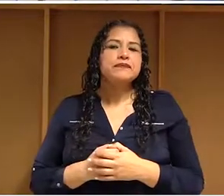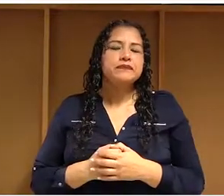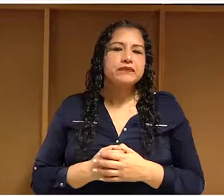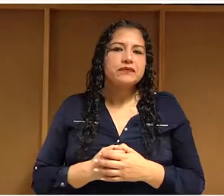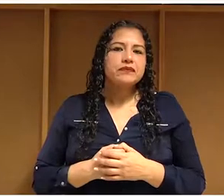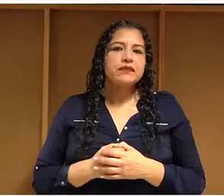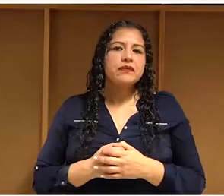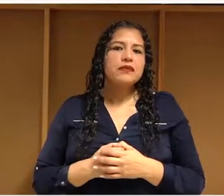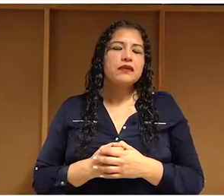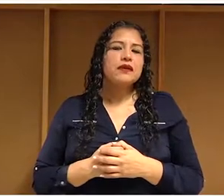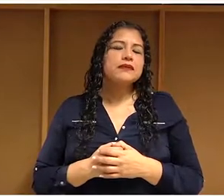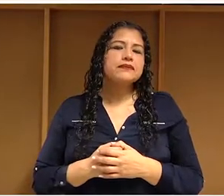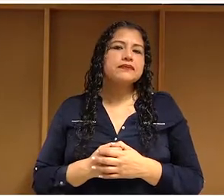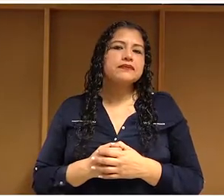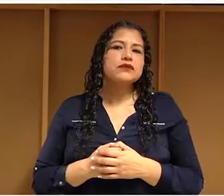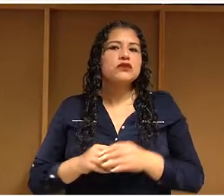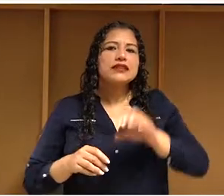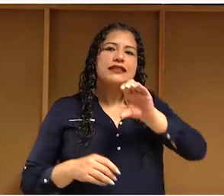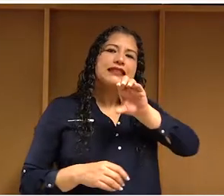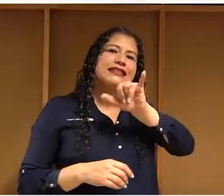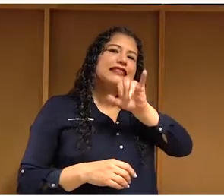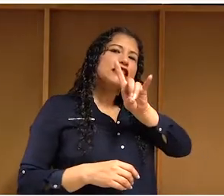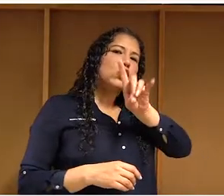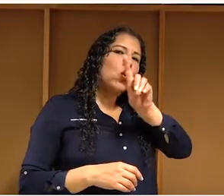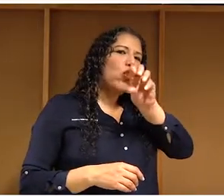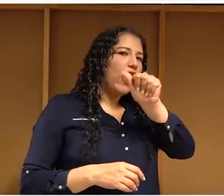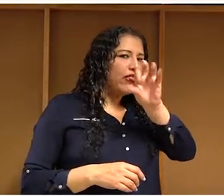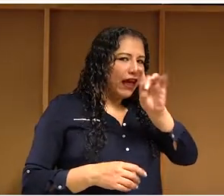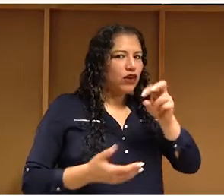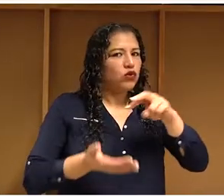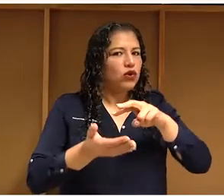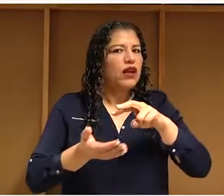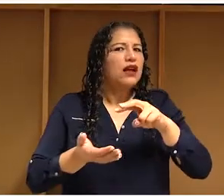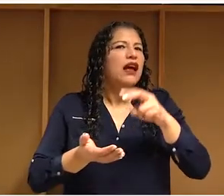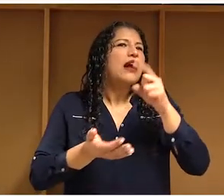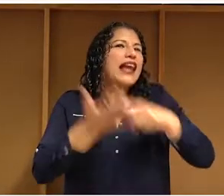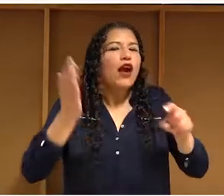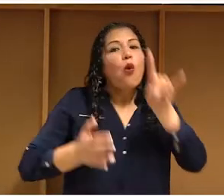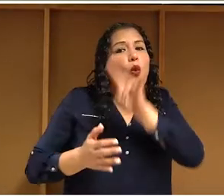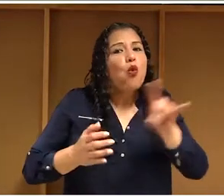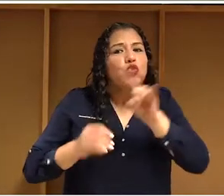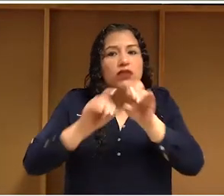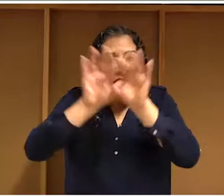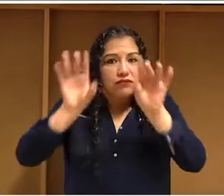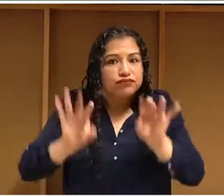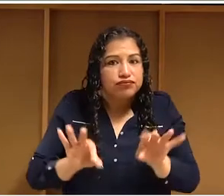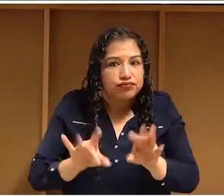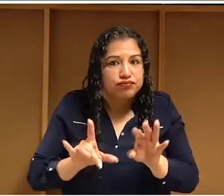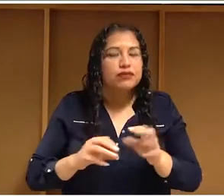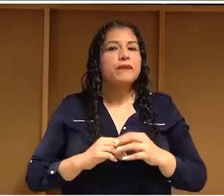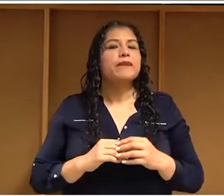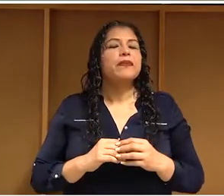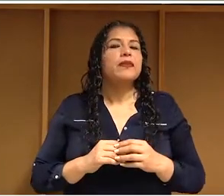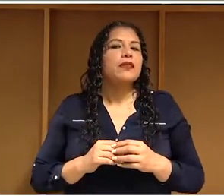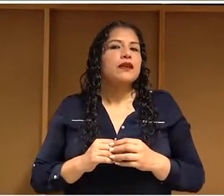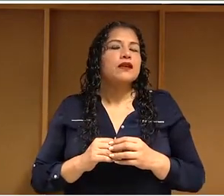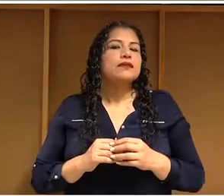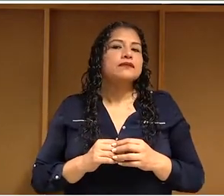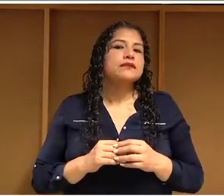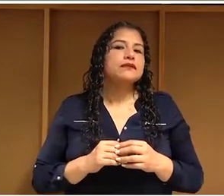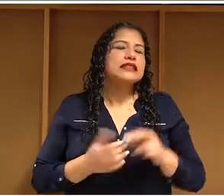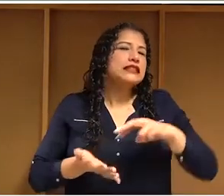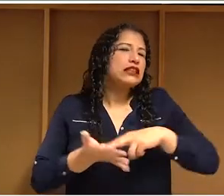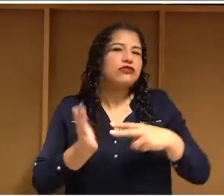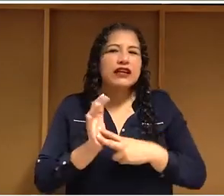Entonces eso, ciudadanos... Cuando pensamos en ciudadanos en el espacio digital, yo creo que, nuevamente, hay un error